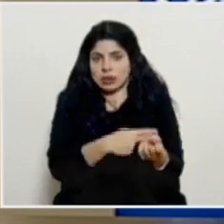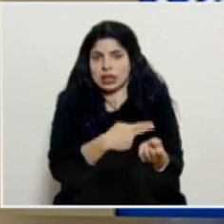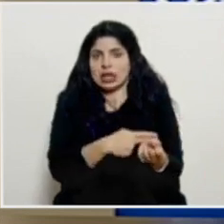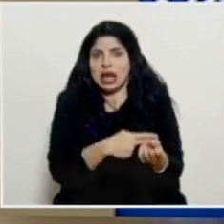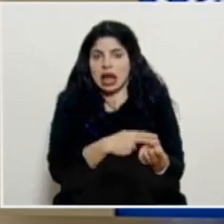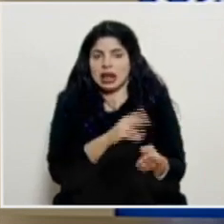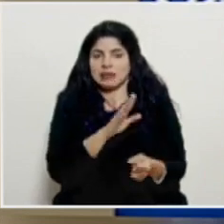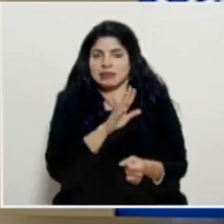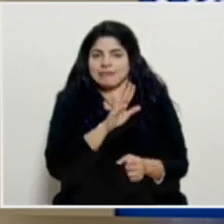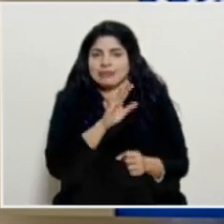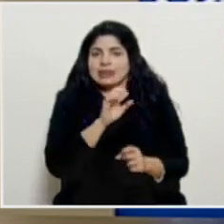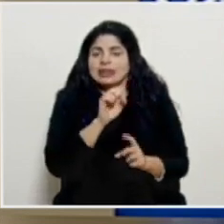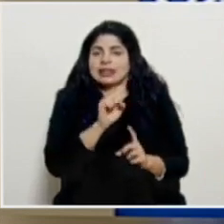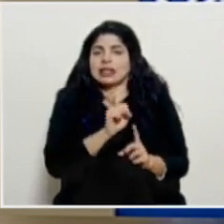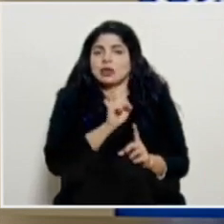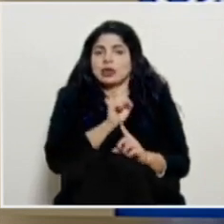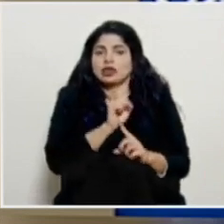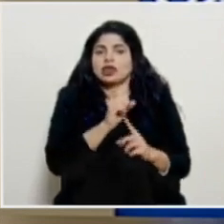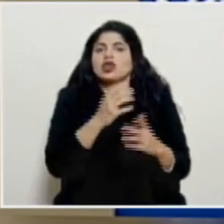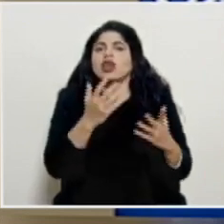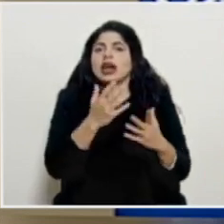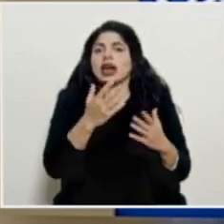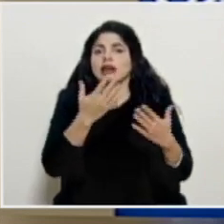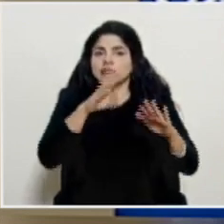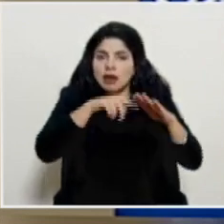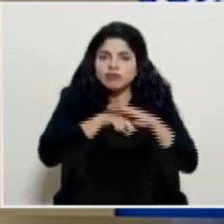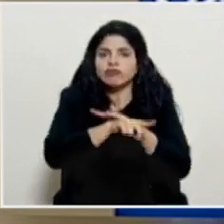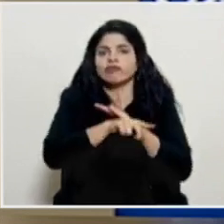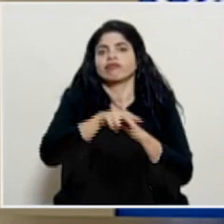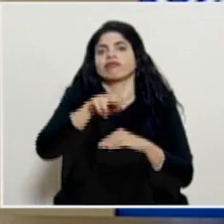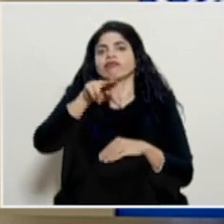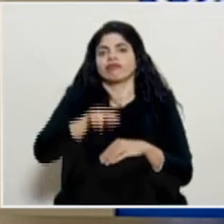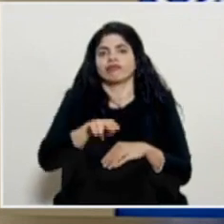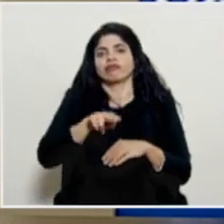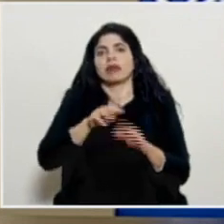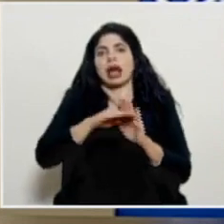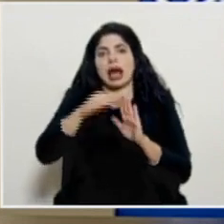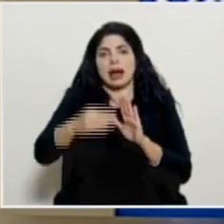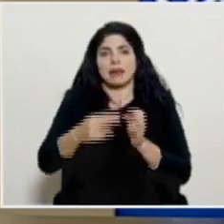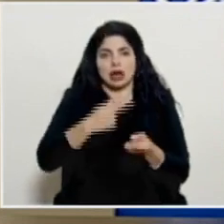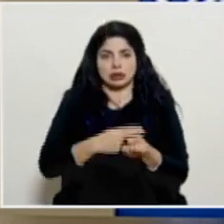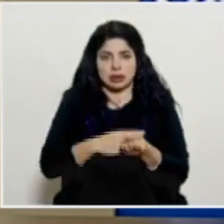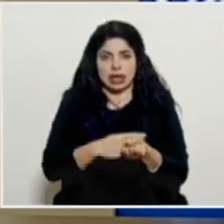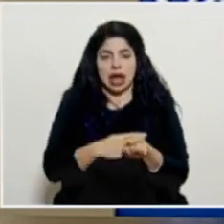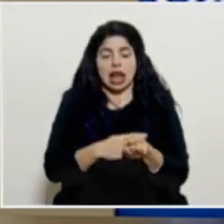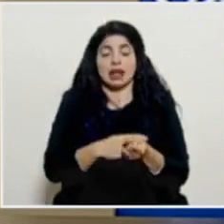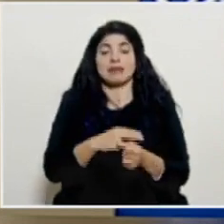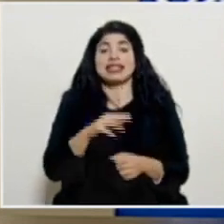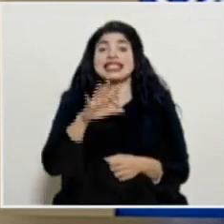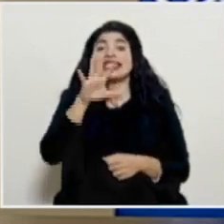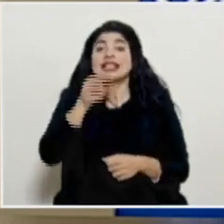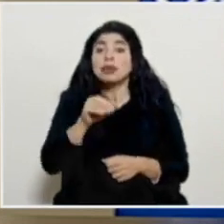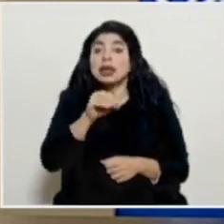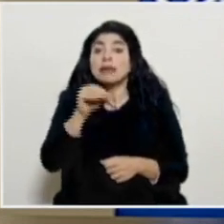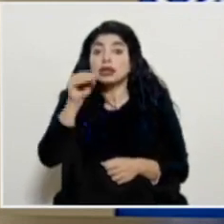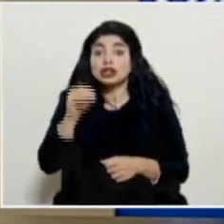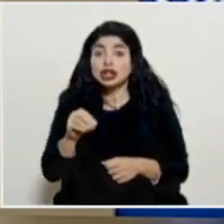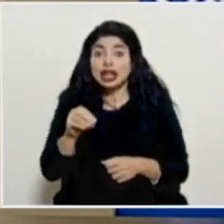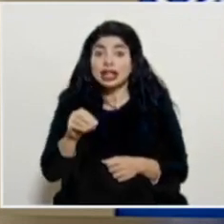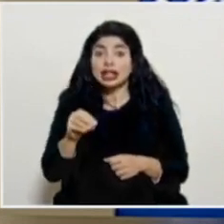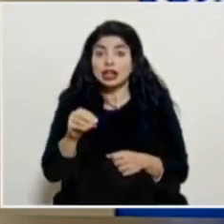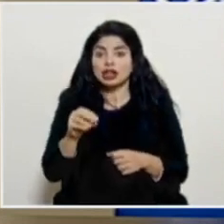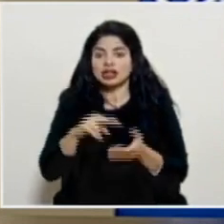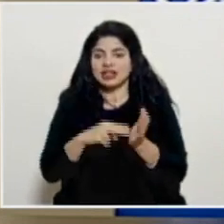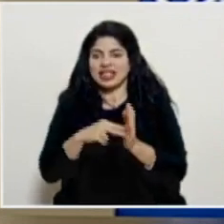condición de ingresados en una cama y prácticamente el 50% de ellos,